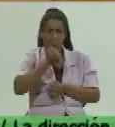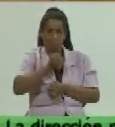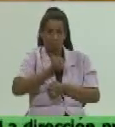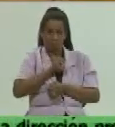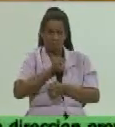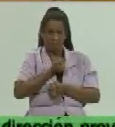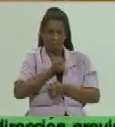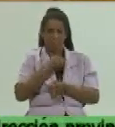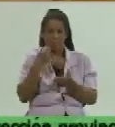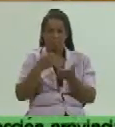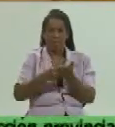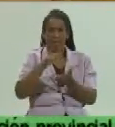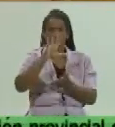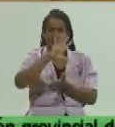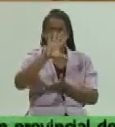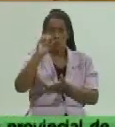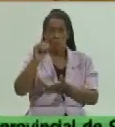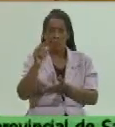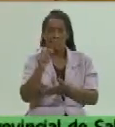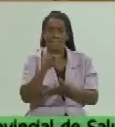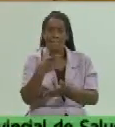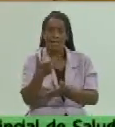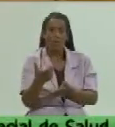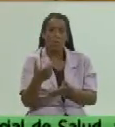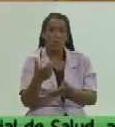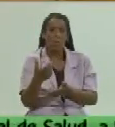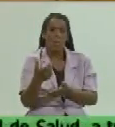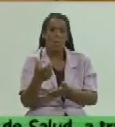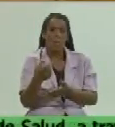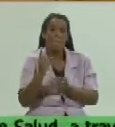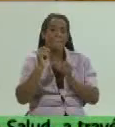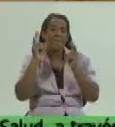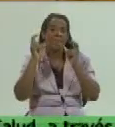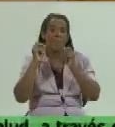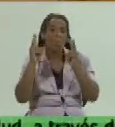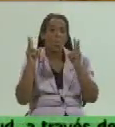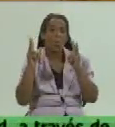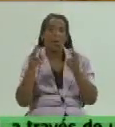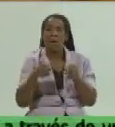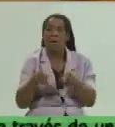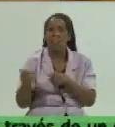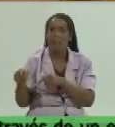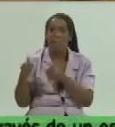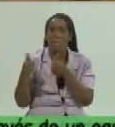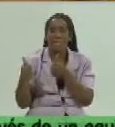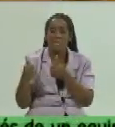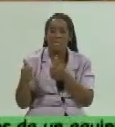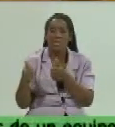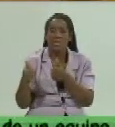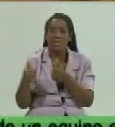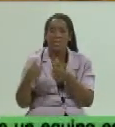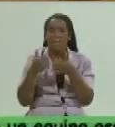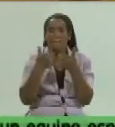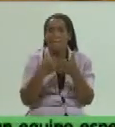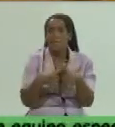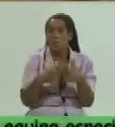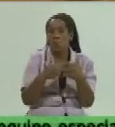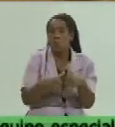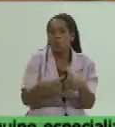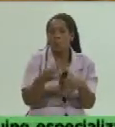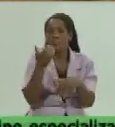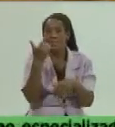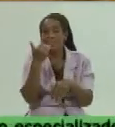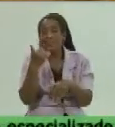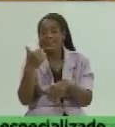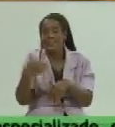en pie le daba al productor al cosechador a quien lo criaba le daba perfectamente bien comprando los productos caros a ellos la alimentación cara